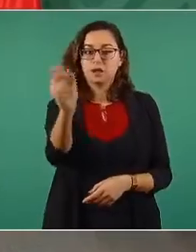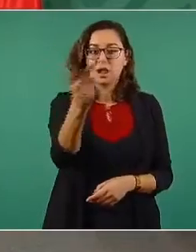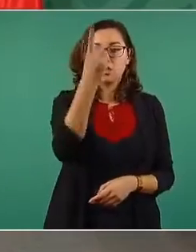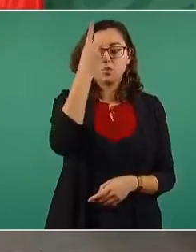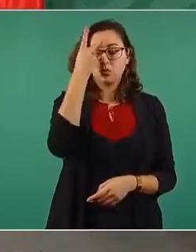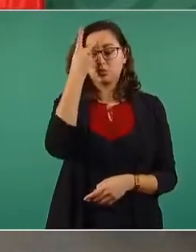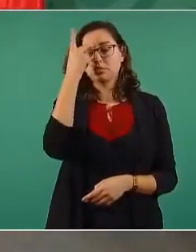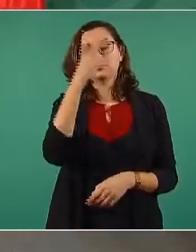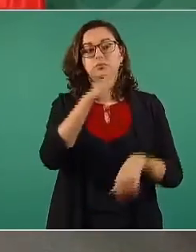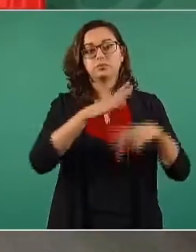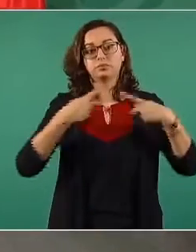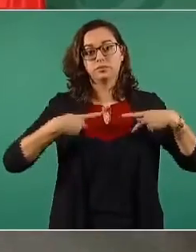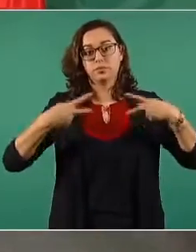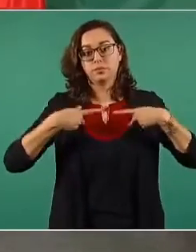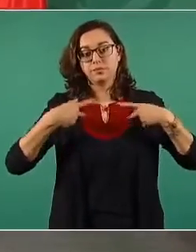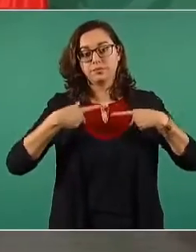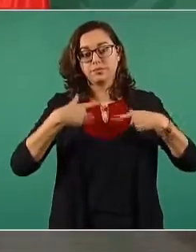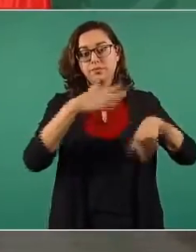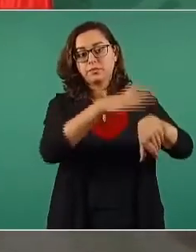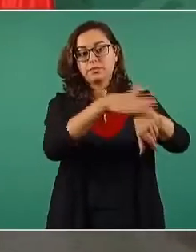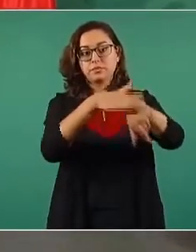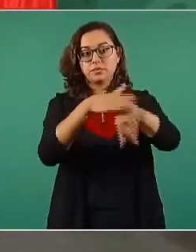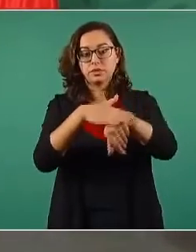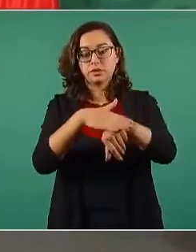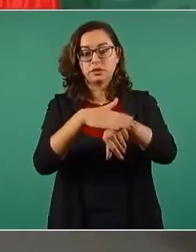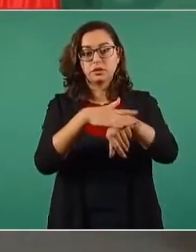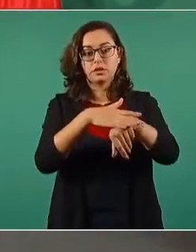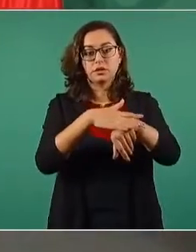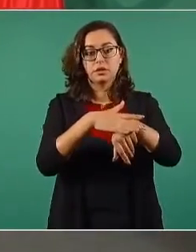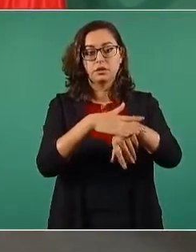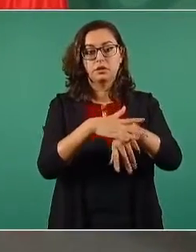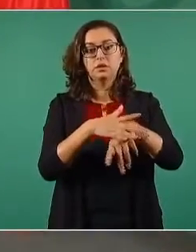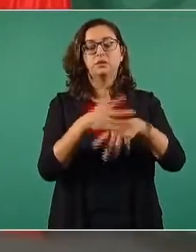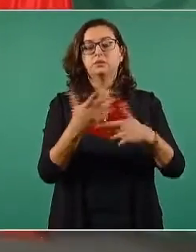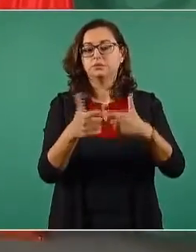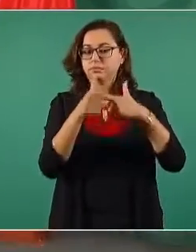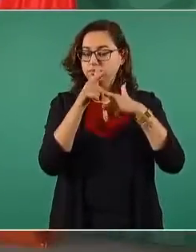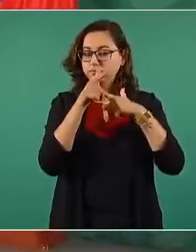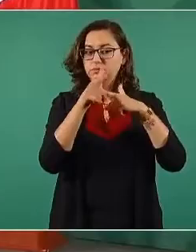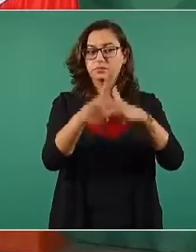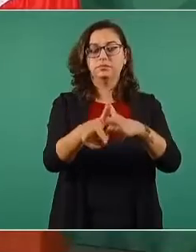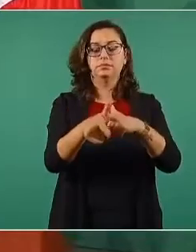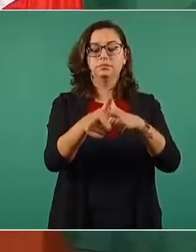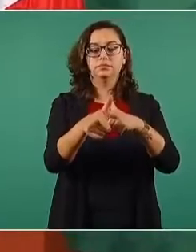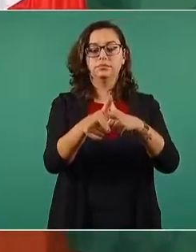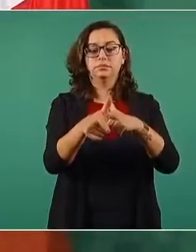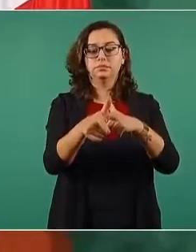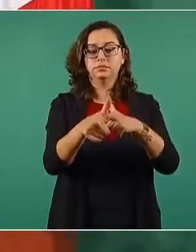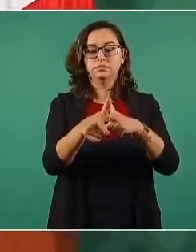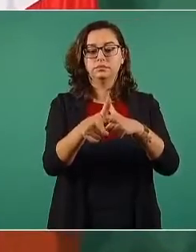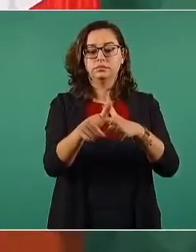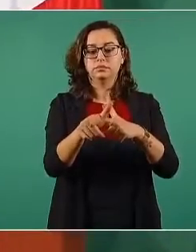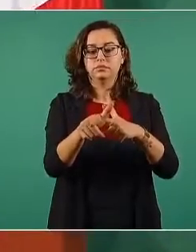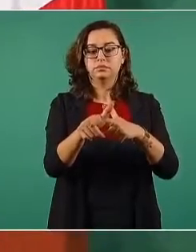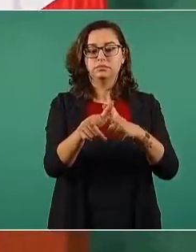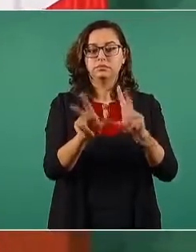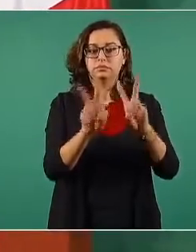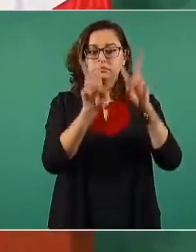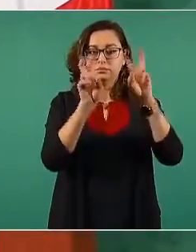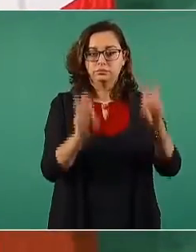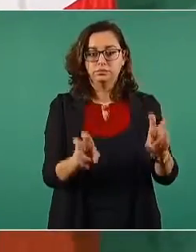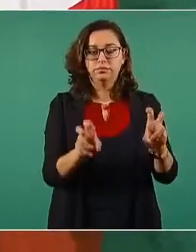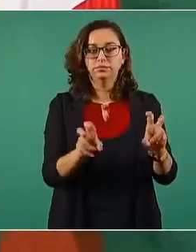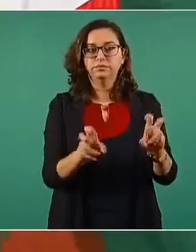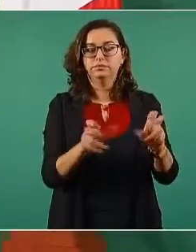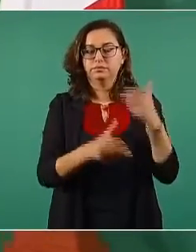vamos a continuar hasta convertir